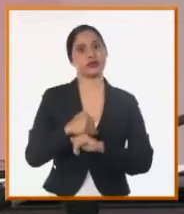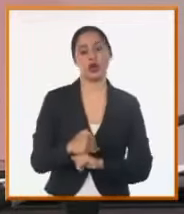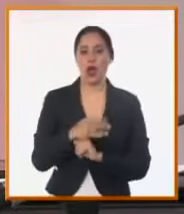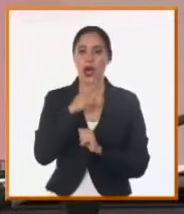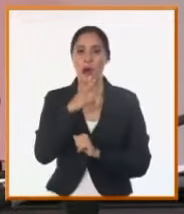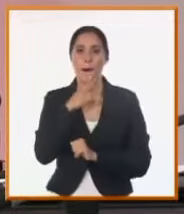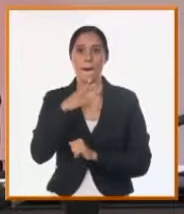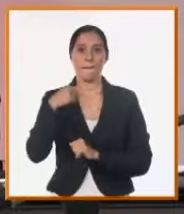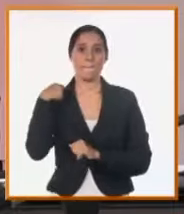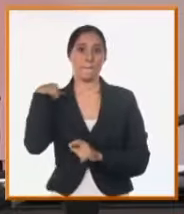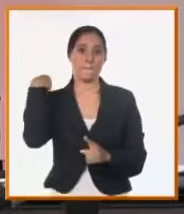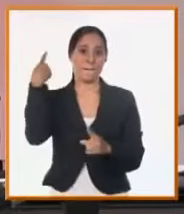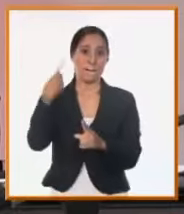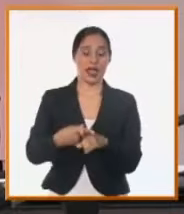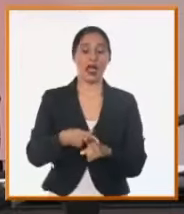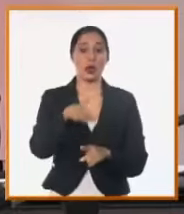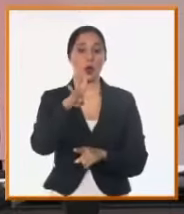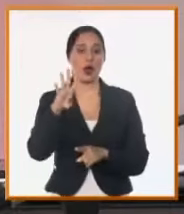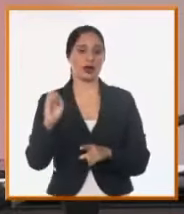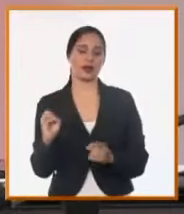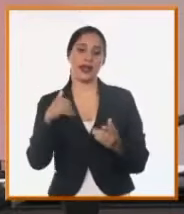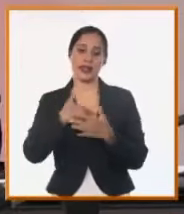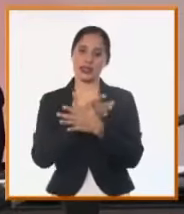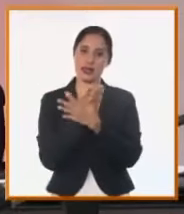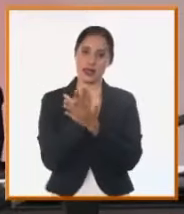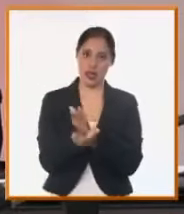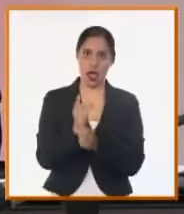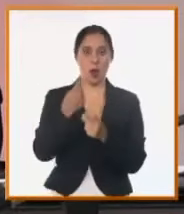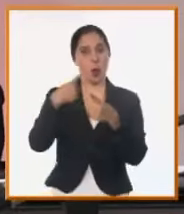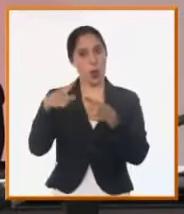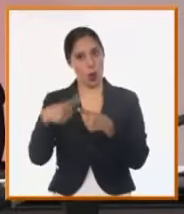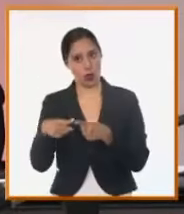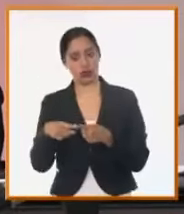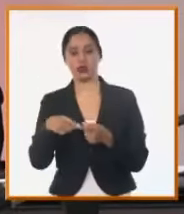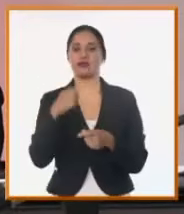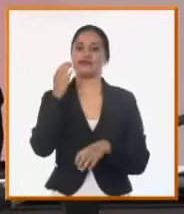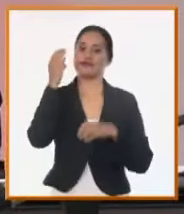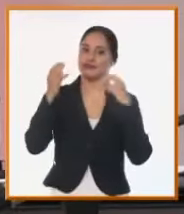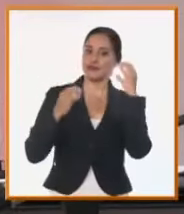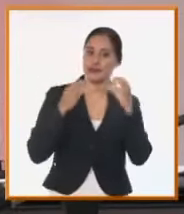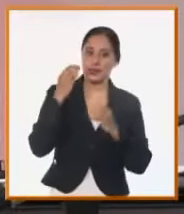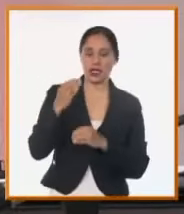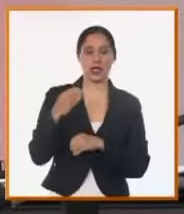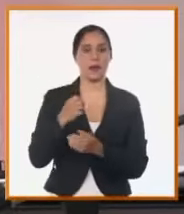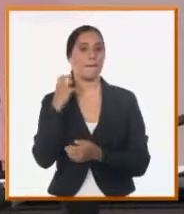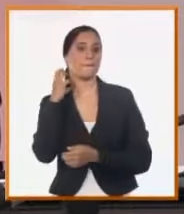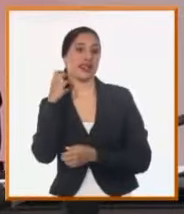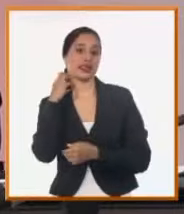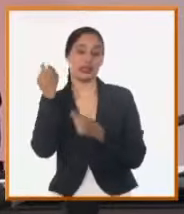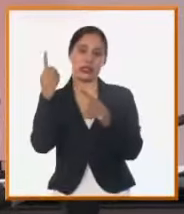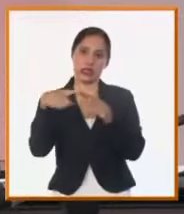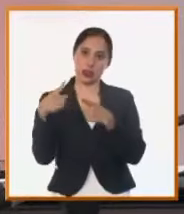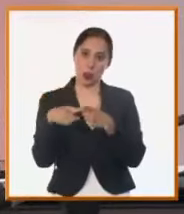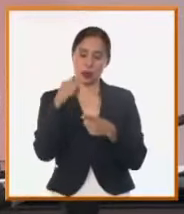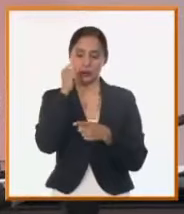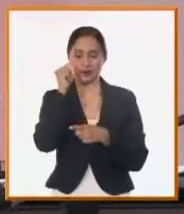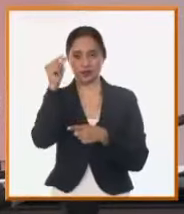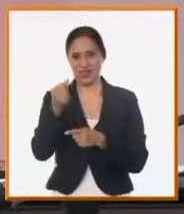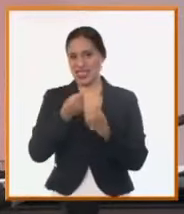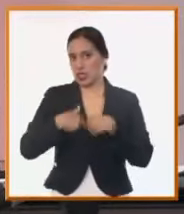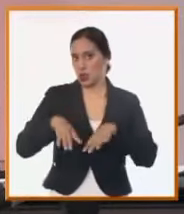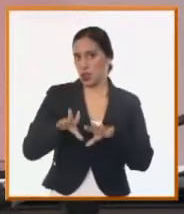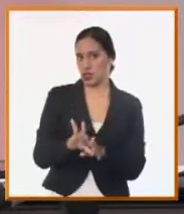más de 40 días. Y otros dos territorios que tuvieron muchas opiniones. Bueno, Manzanillo, Guillermo, dice la situación